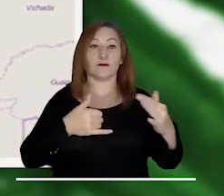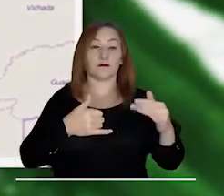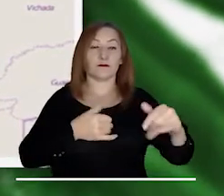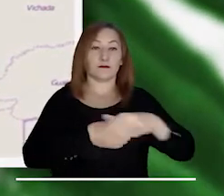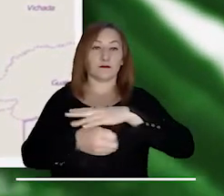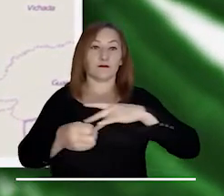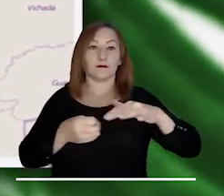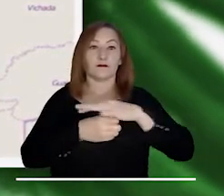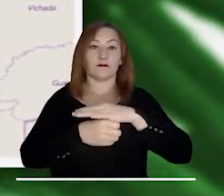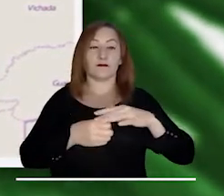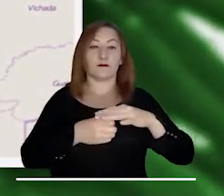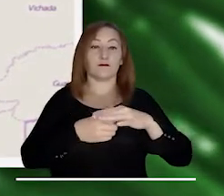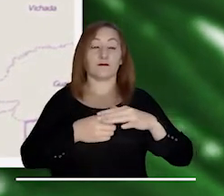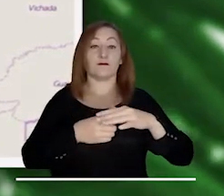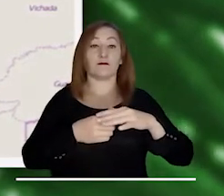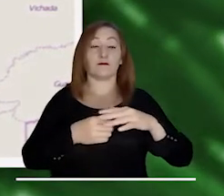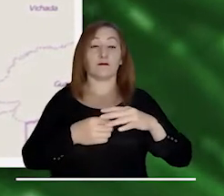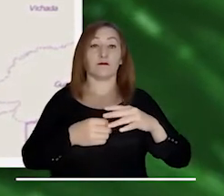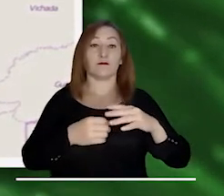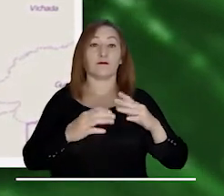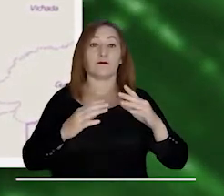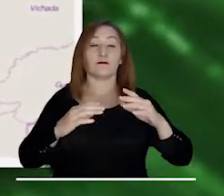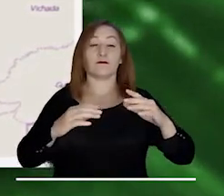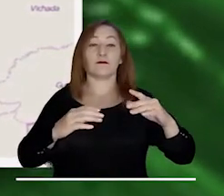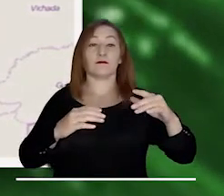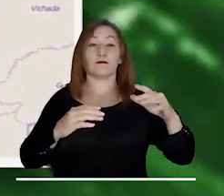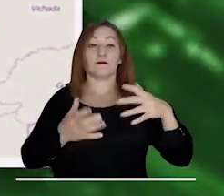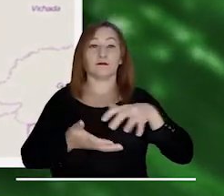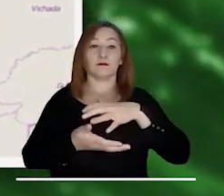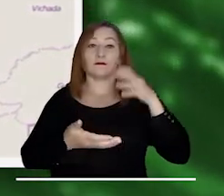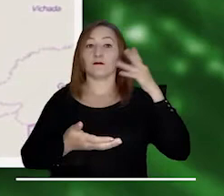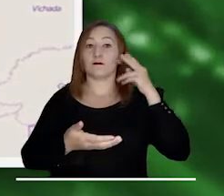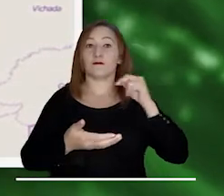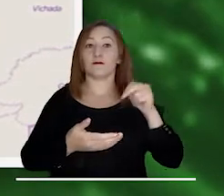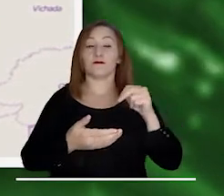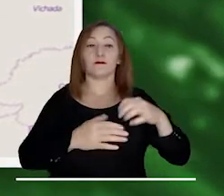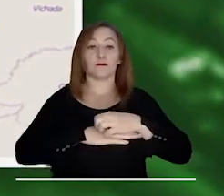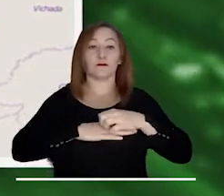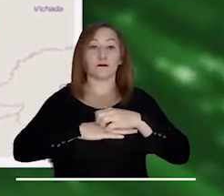Caquetá, Guaviarec, Dinamarca, Boyacá, Los Santanderes y Tolima.